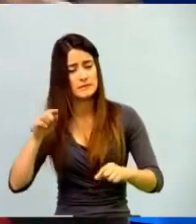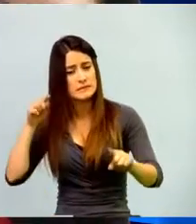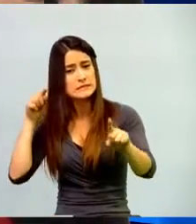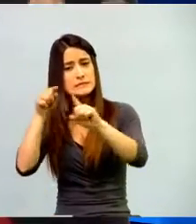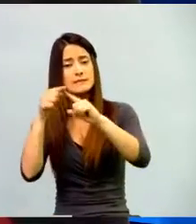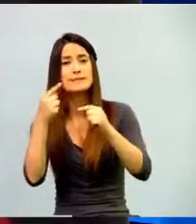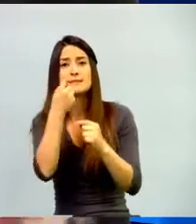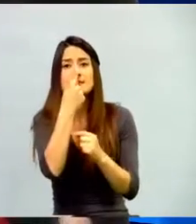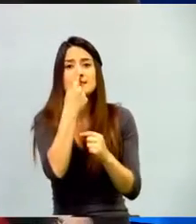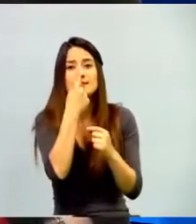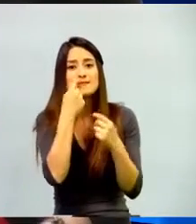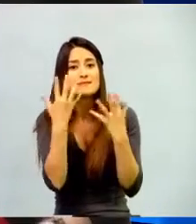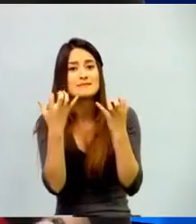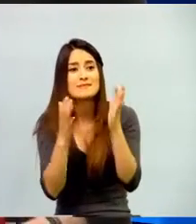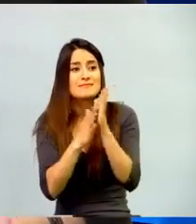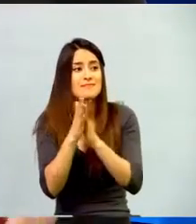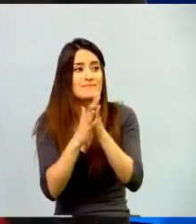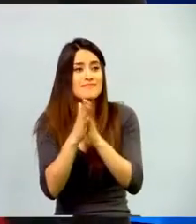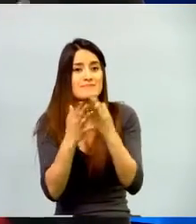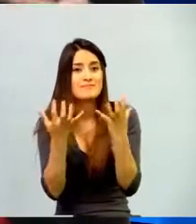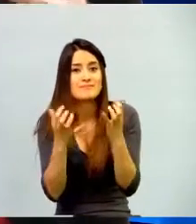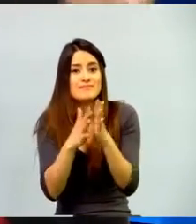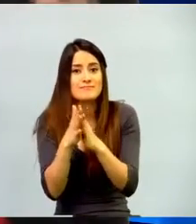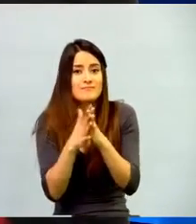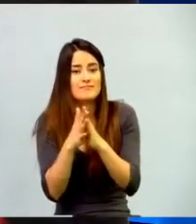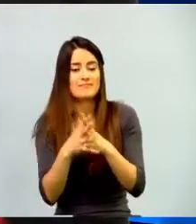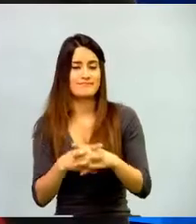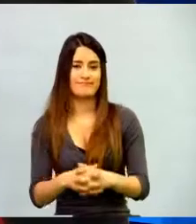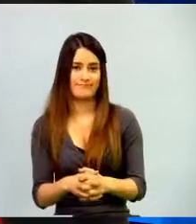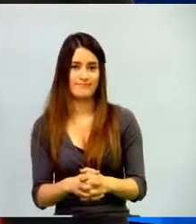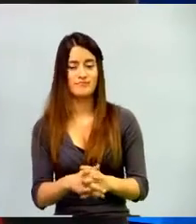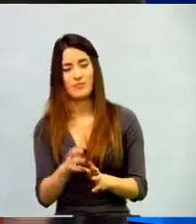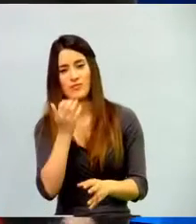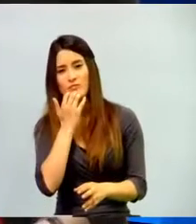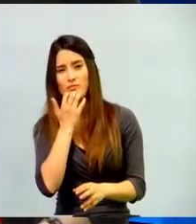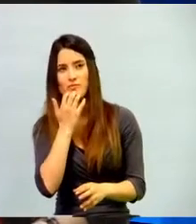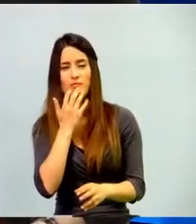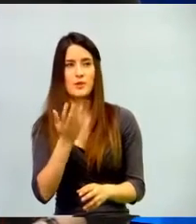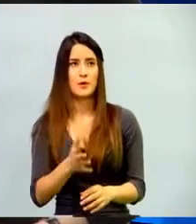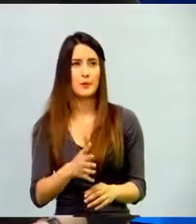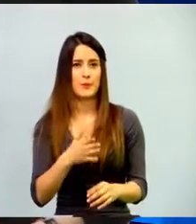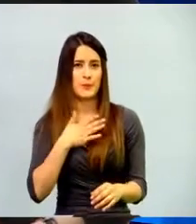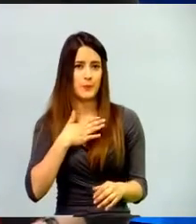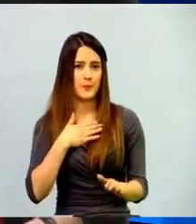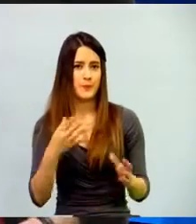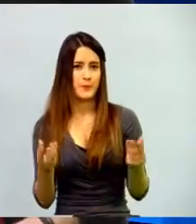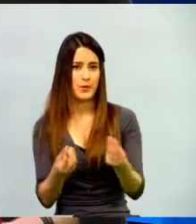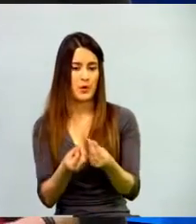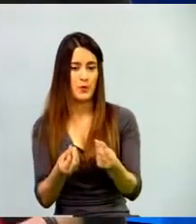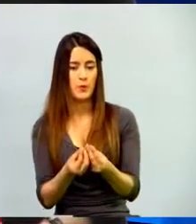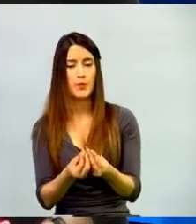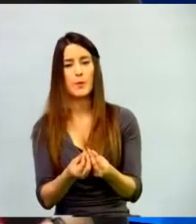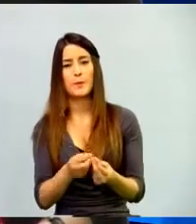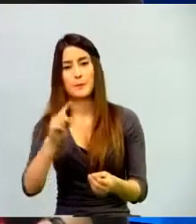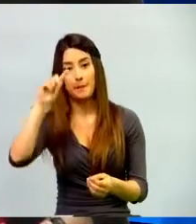Ellos vienen con muchas, muchas expectativas. Por ejemplo, en el caso de los chicos que yo manejo, que son chicos,